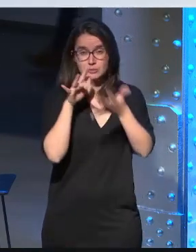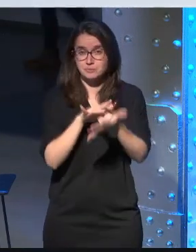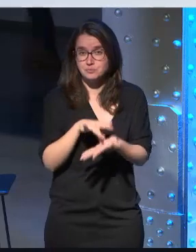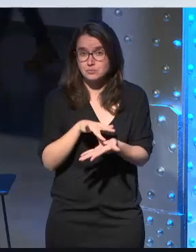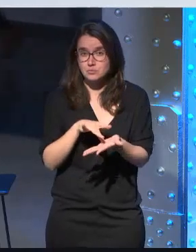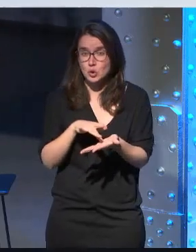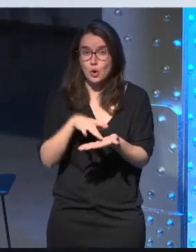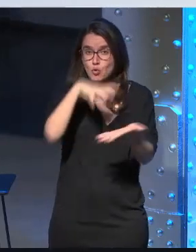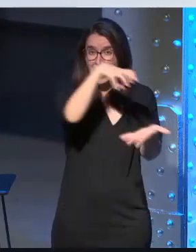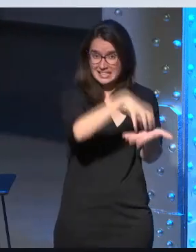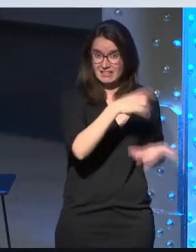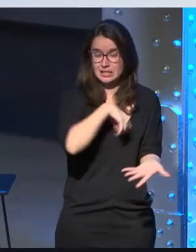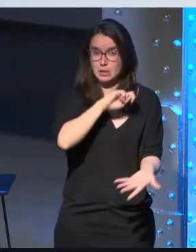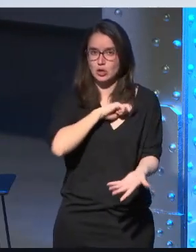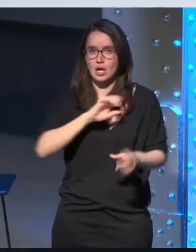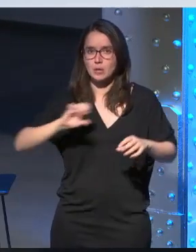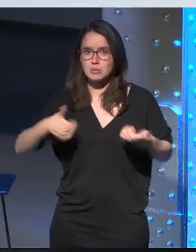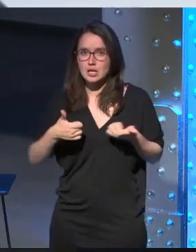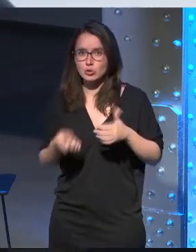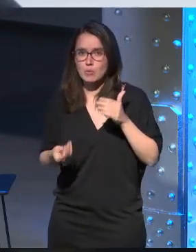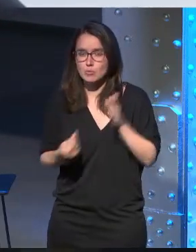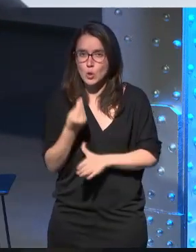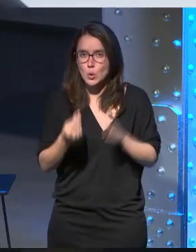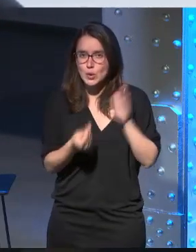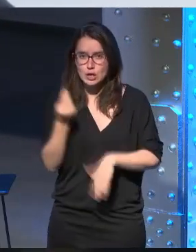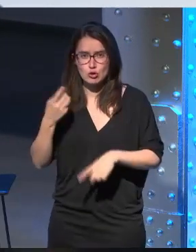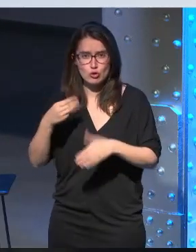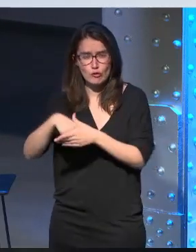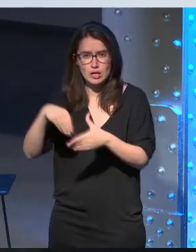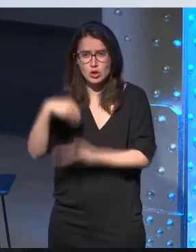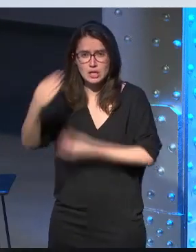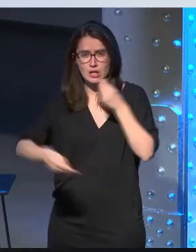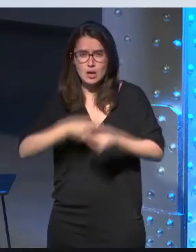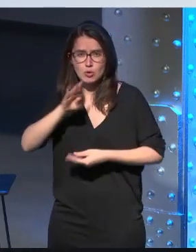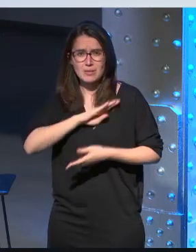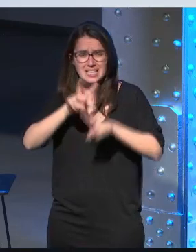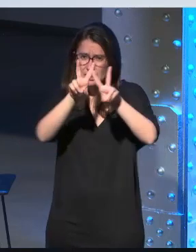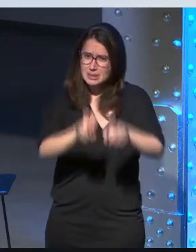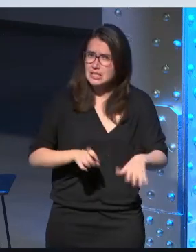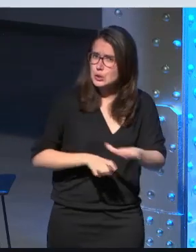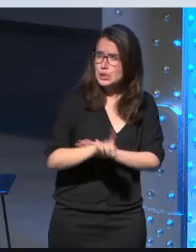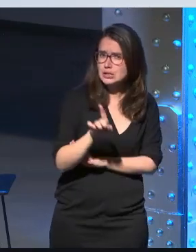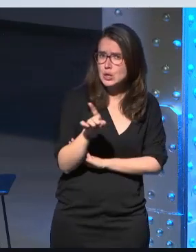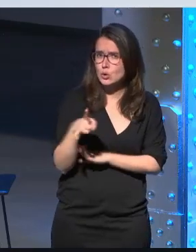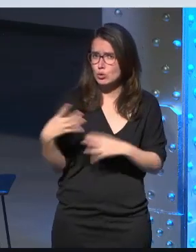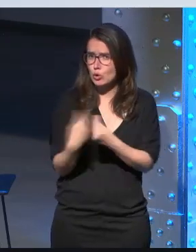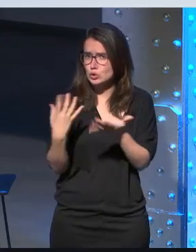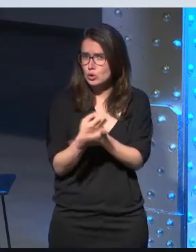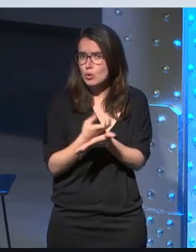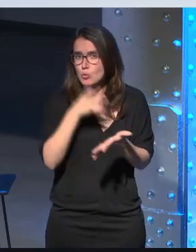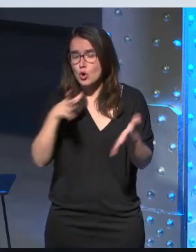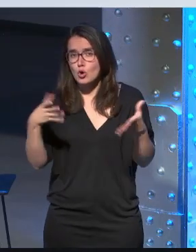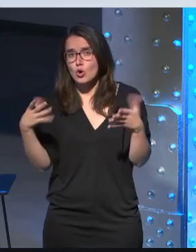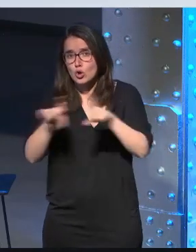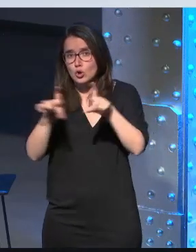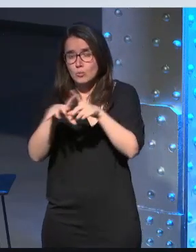SL española y empezamos a producir contenidos hacíamos bastante investigación y desarrollo con todo esto porque todas las